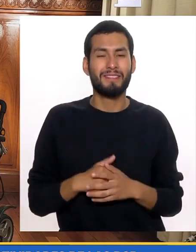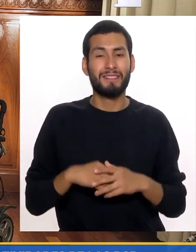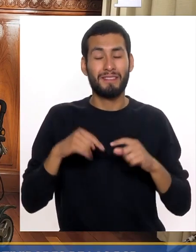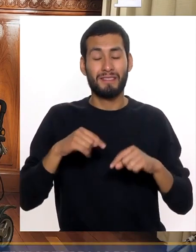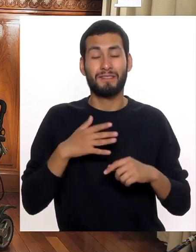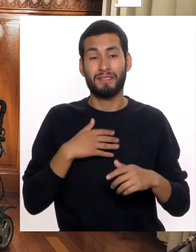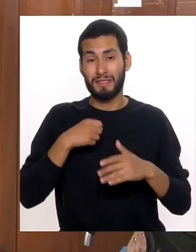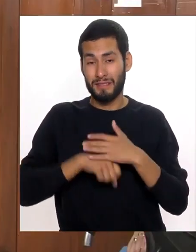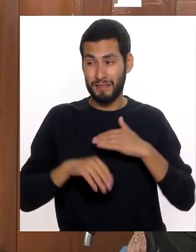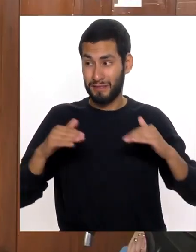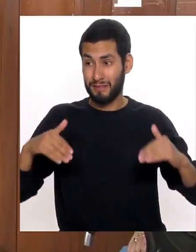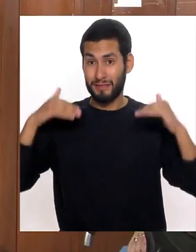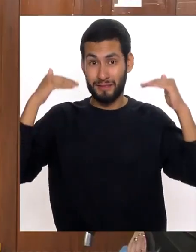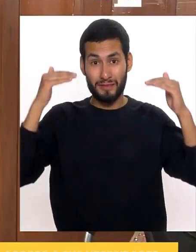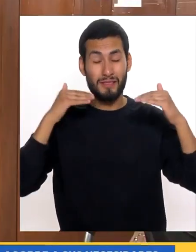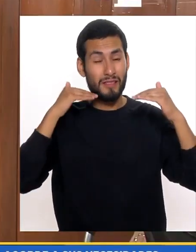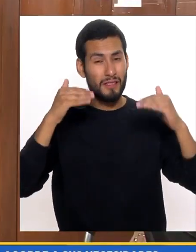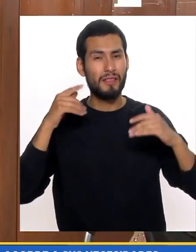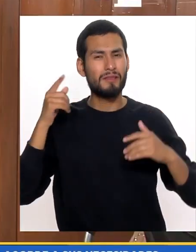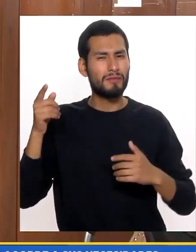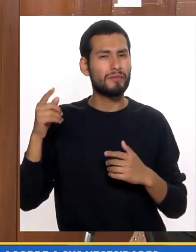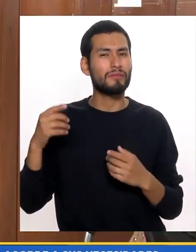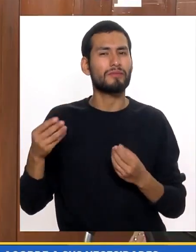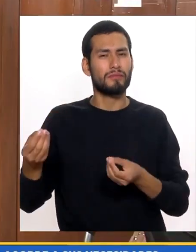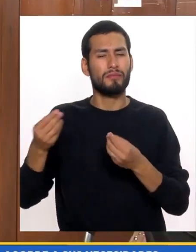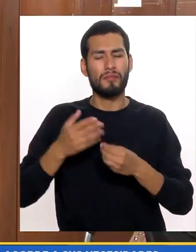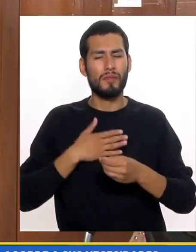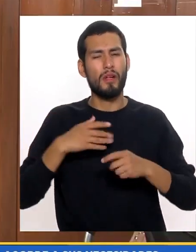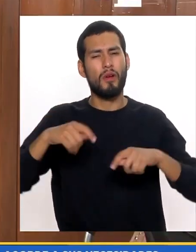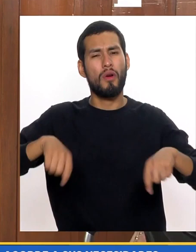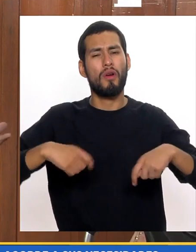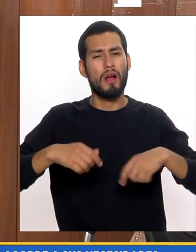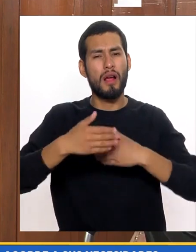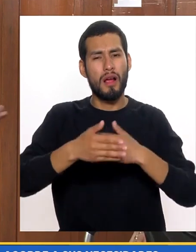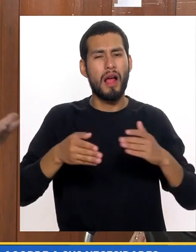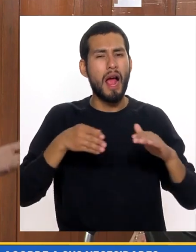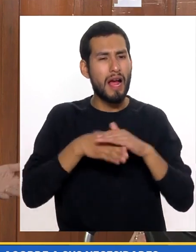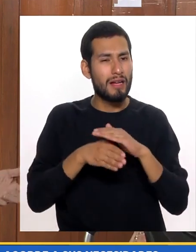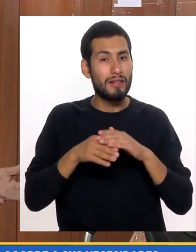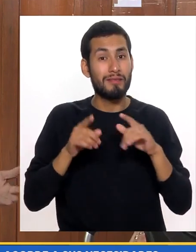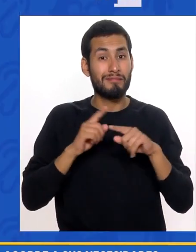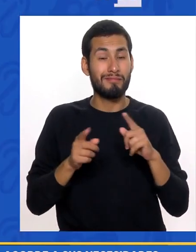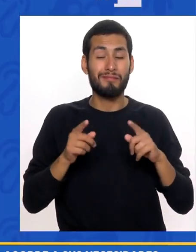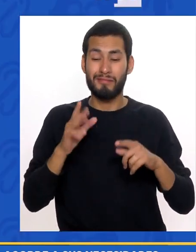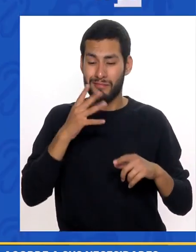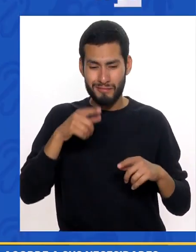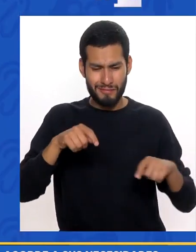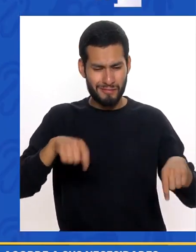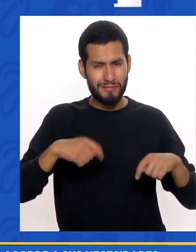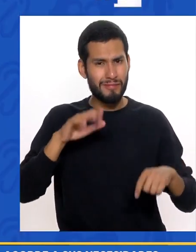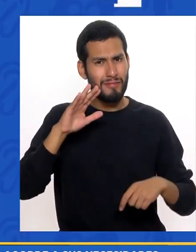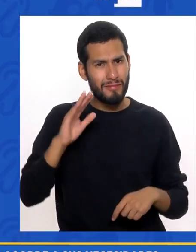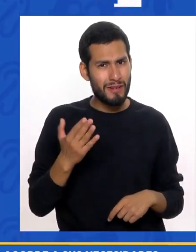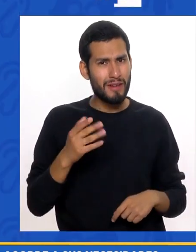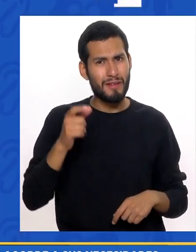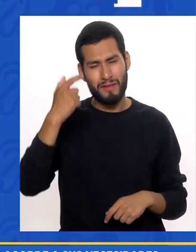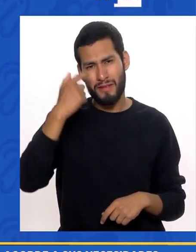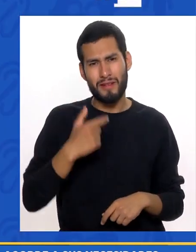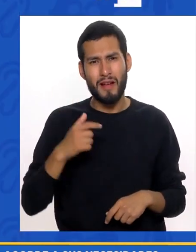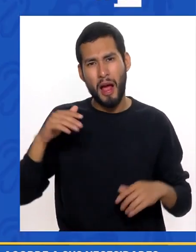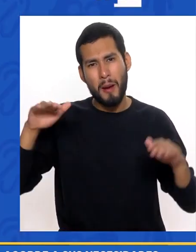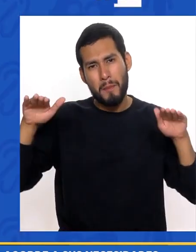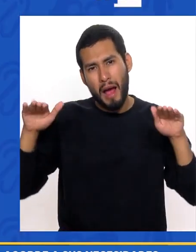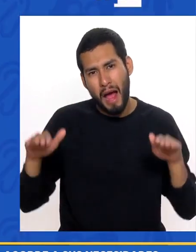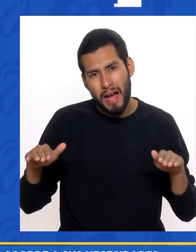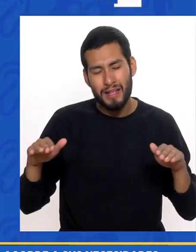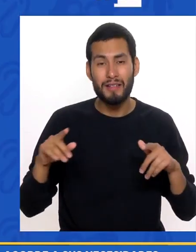Más feliz Ahora que mis hijos Están adultos Me han hecho Mi cocina accesible ¡Ay, qué lindo! Pero parece una cocina Que fuera